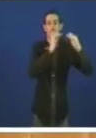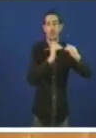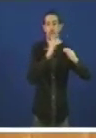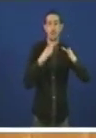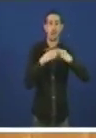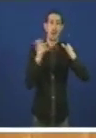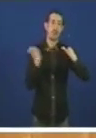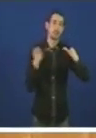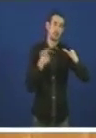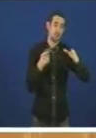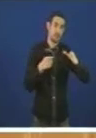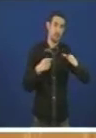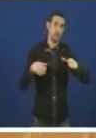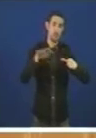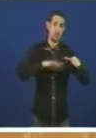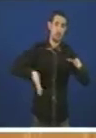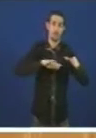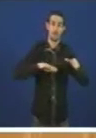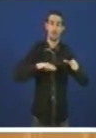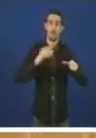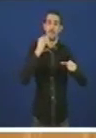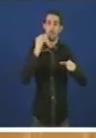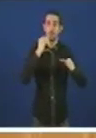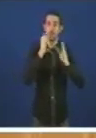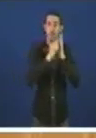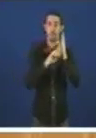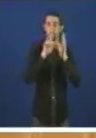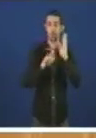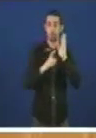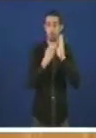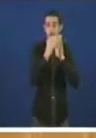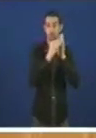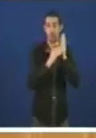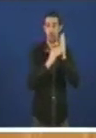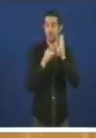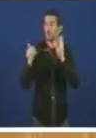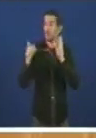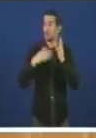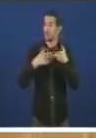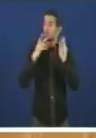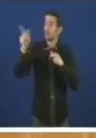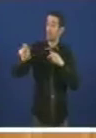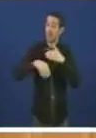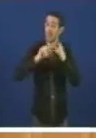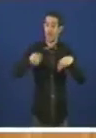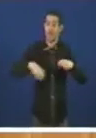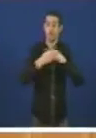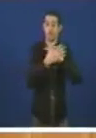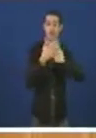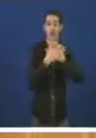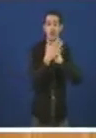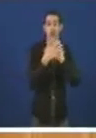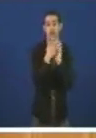Ría de Ferrol Punto 1 Na moción Punto 1 Está registrado Poder o calquera Pero que vostedes Na súa amenda Non falan por ningures